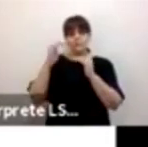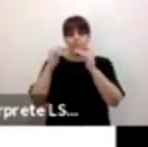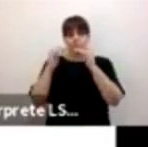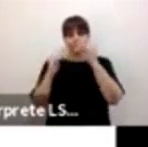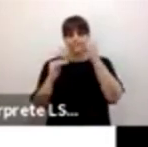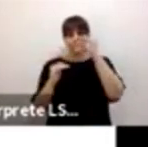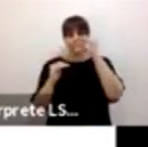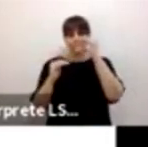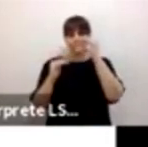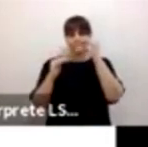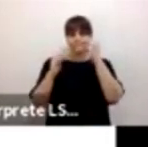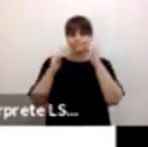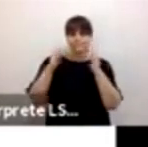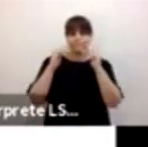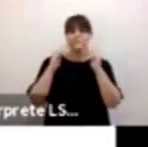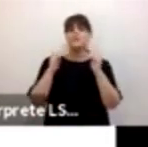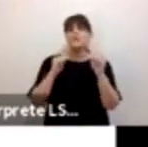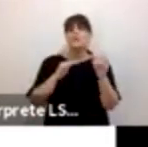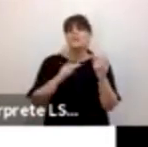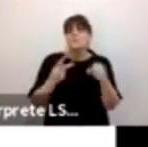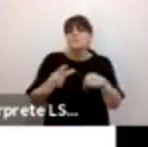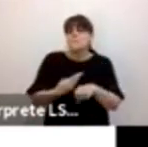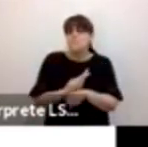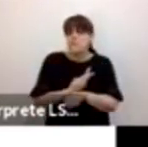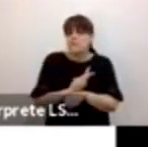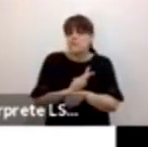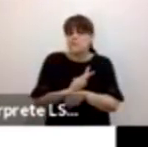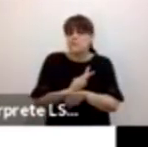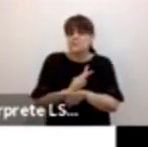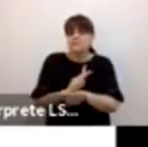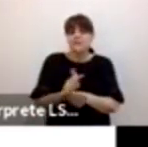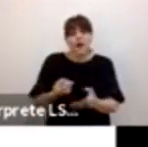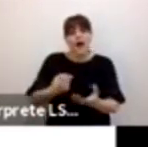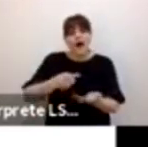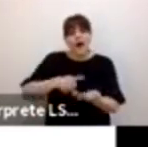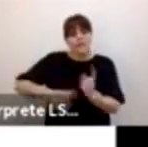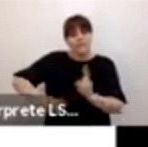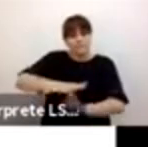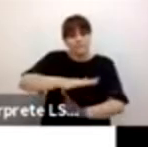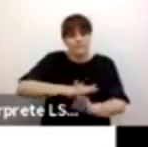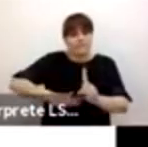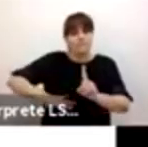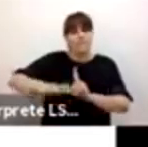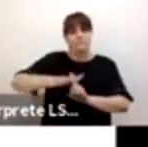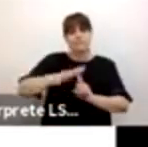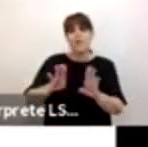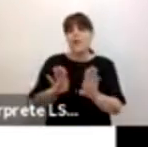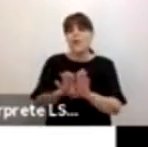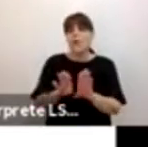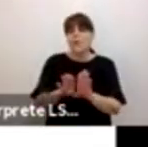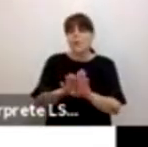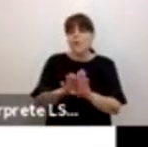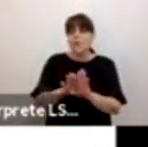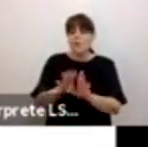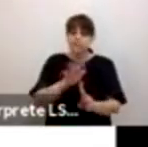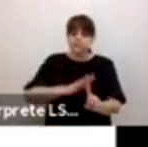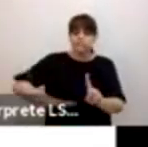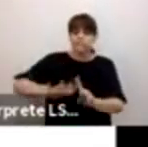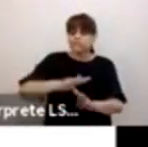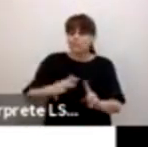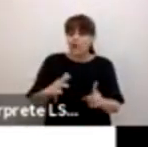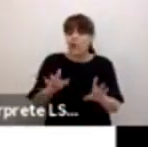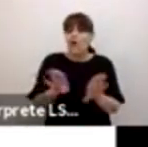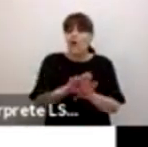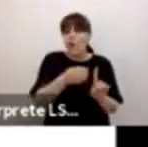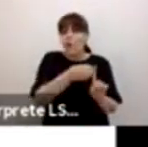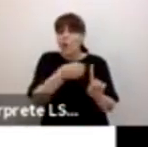ver con algunas condiciones que son estructurales, ¿no? En términos de cómo se conforma la población, pero también tienen